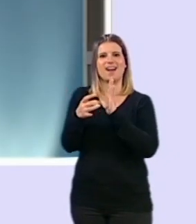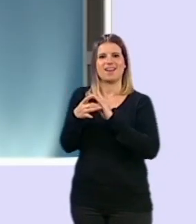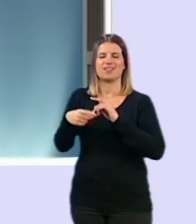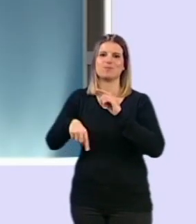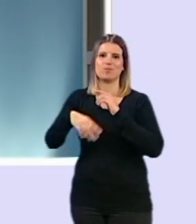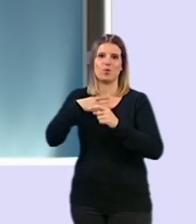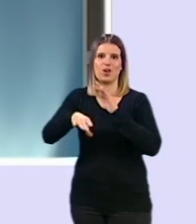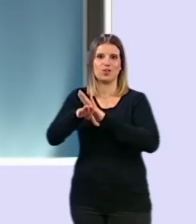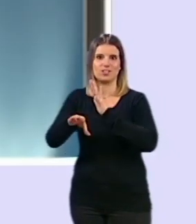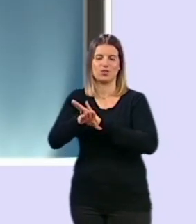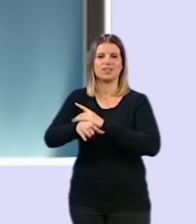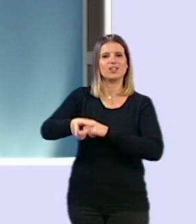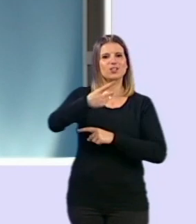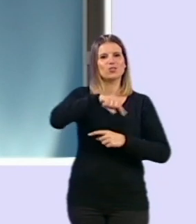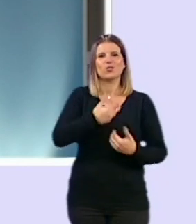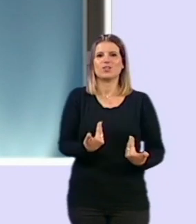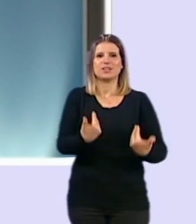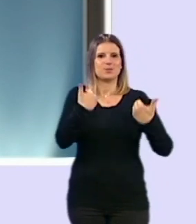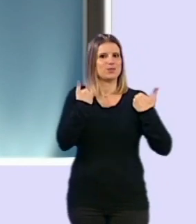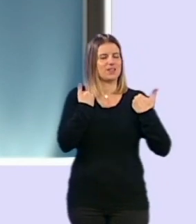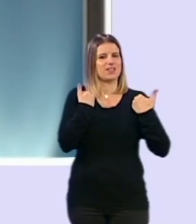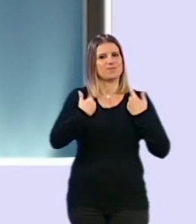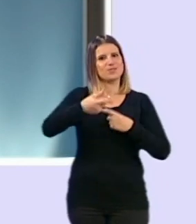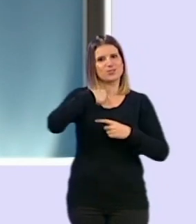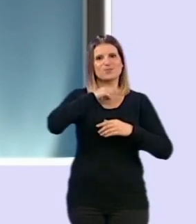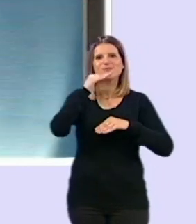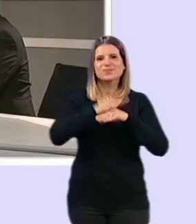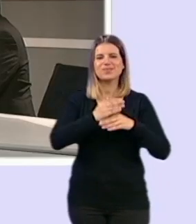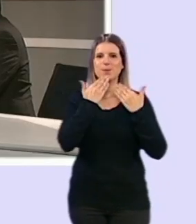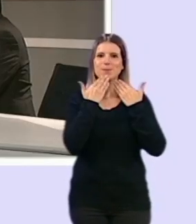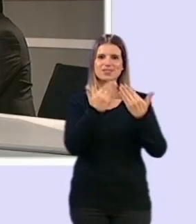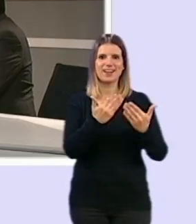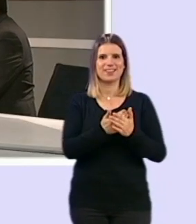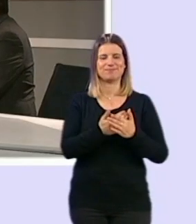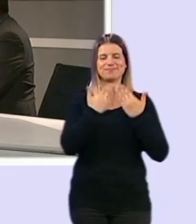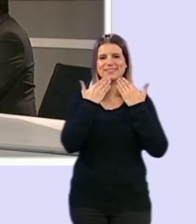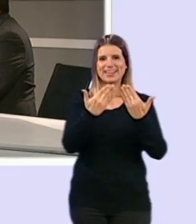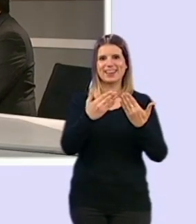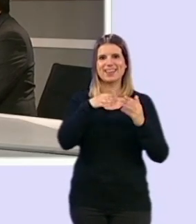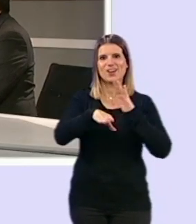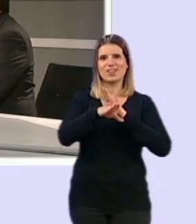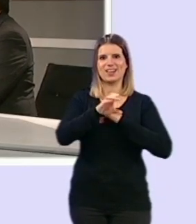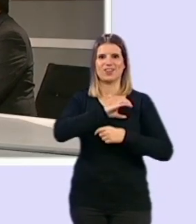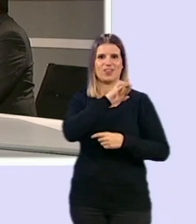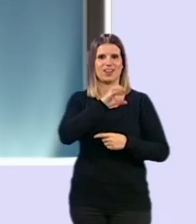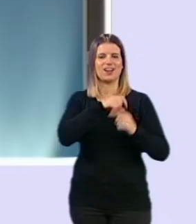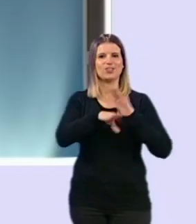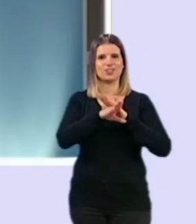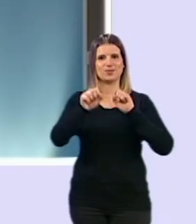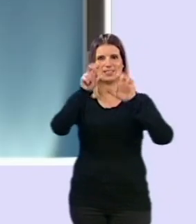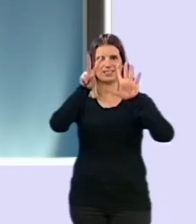Eso. Seamos todos responsables y lo llevemos a cabo. Muchísimas gracias. Gracias, Conte Jala. Y nosotros seguimos en TG7 Noticias.